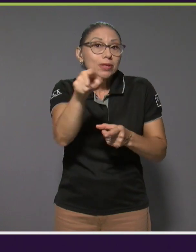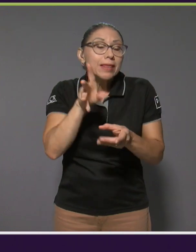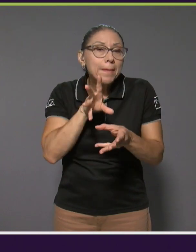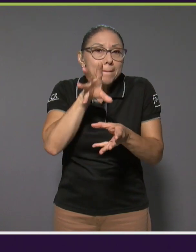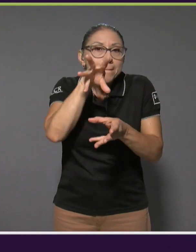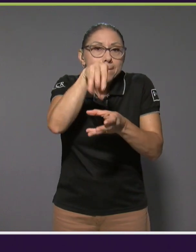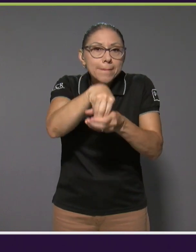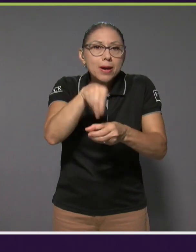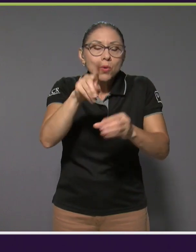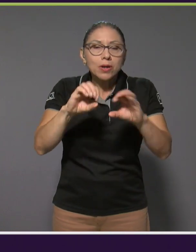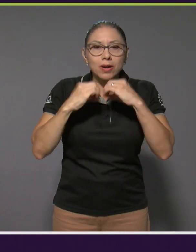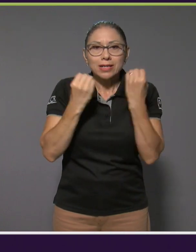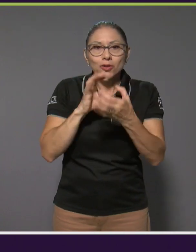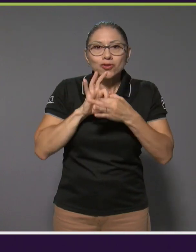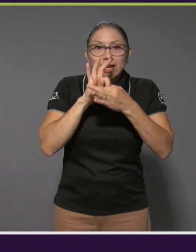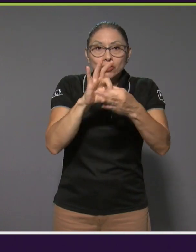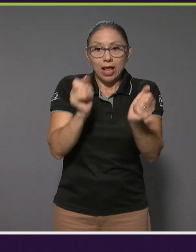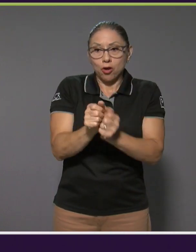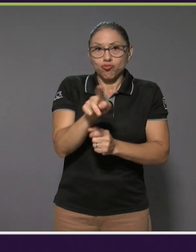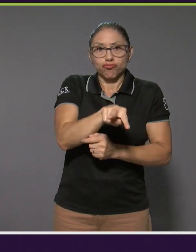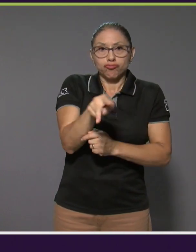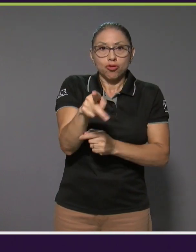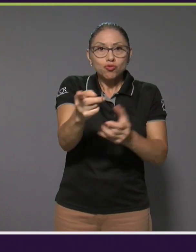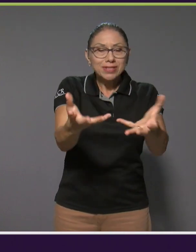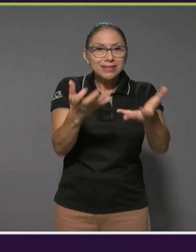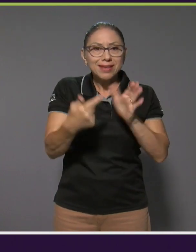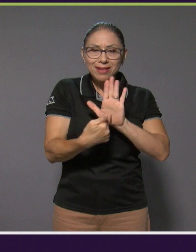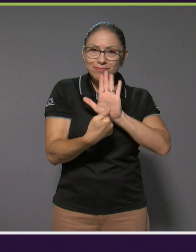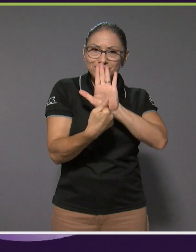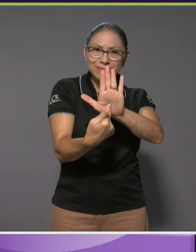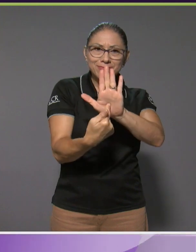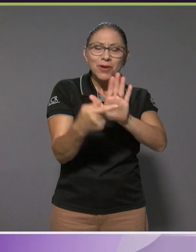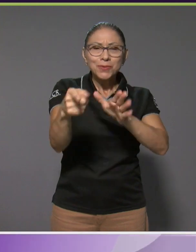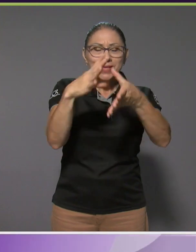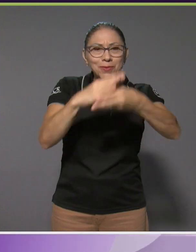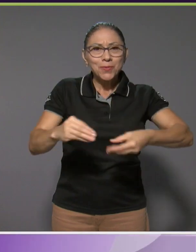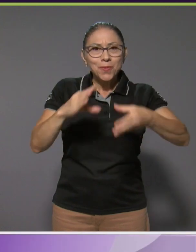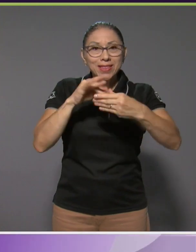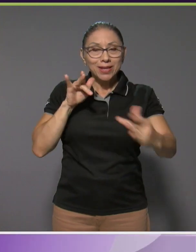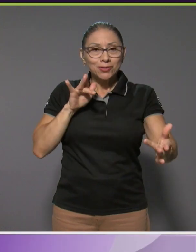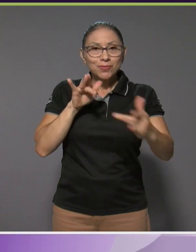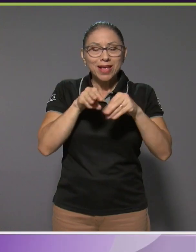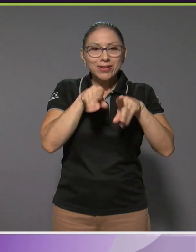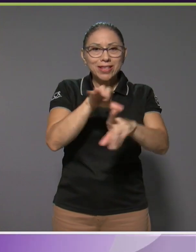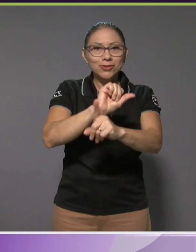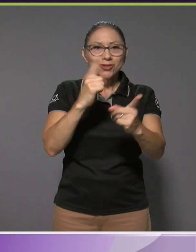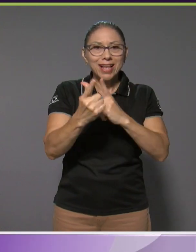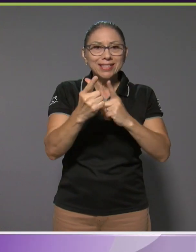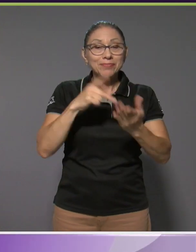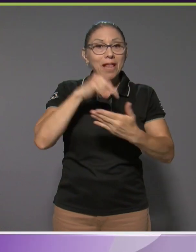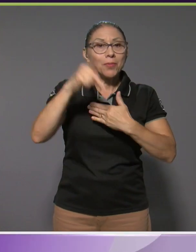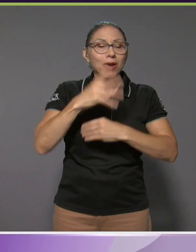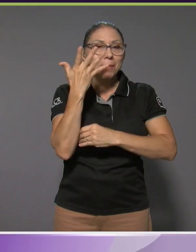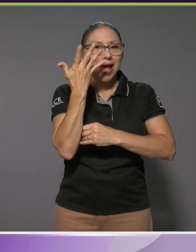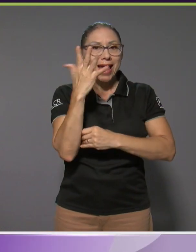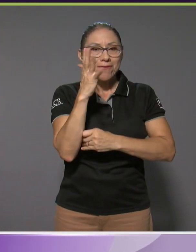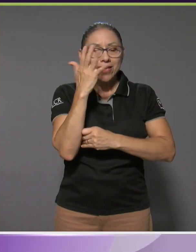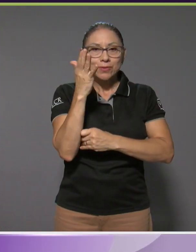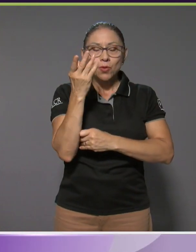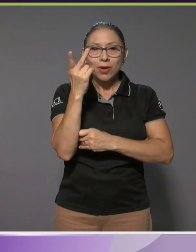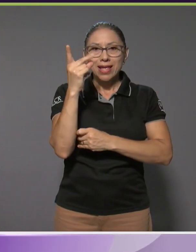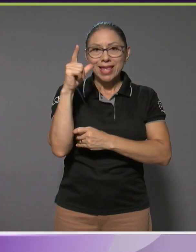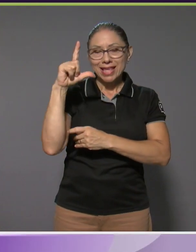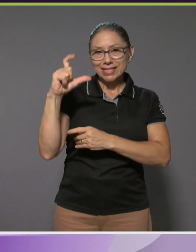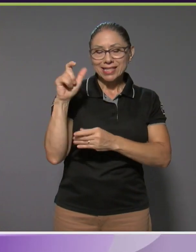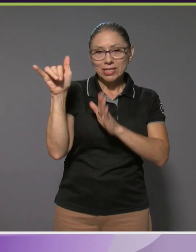organización relacionada con estas poblaciones y quiere darle visibilidad, cuéntenos en las redes sociales. Encuentra el programa en Facebook, Instagram y